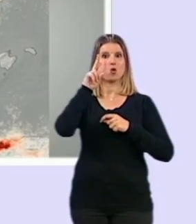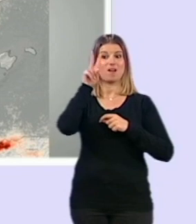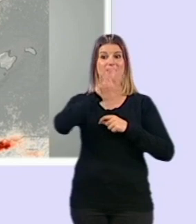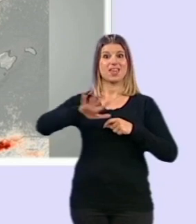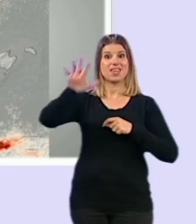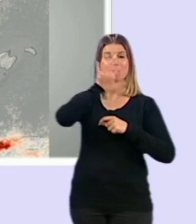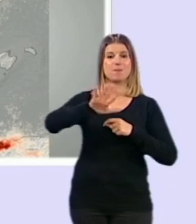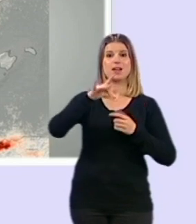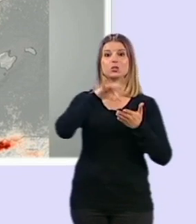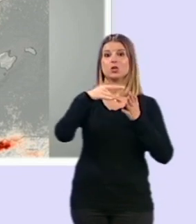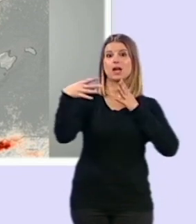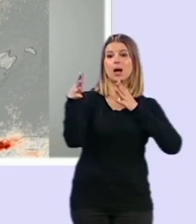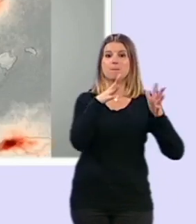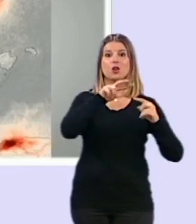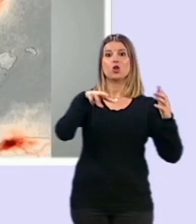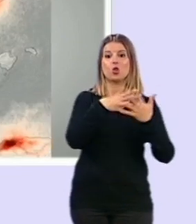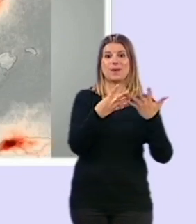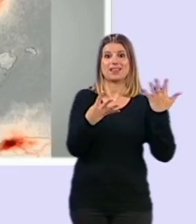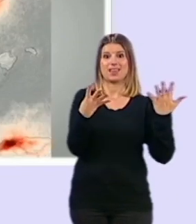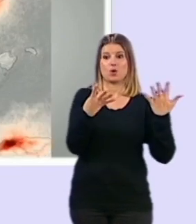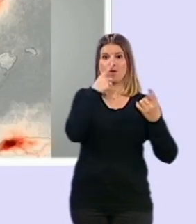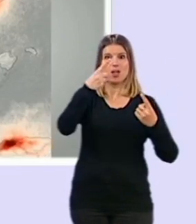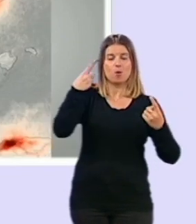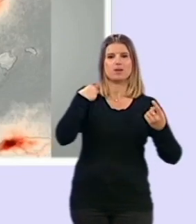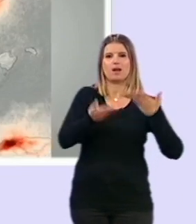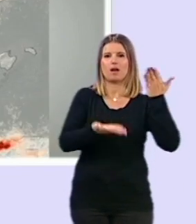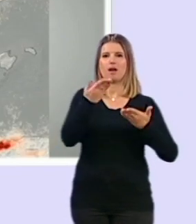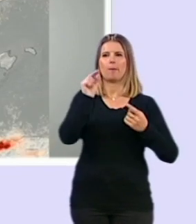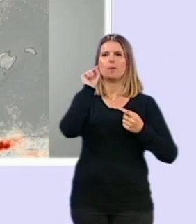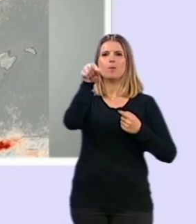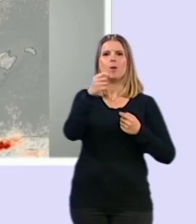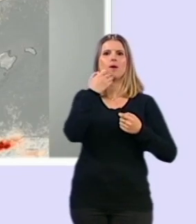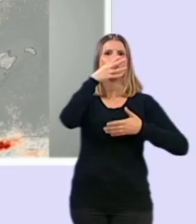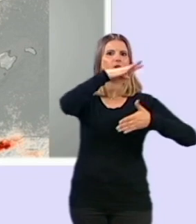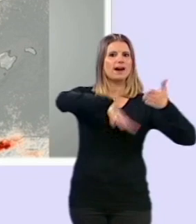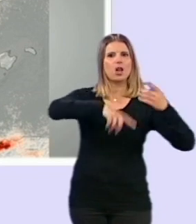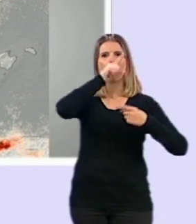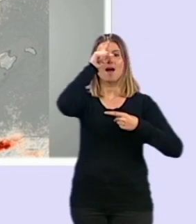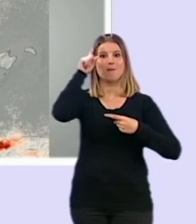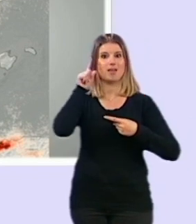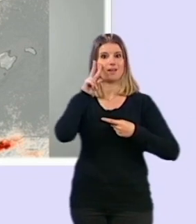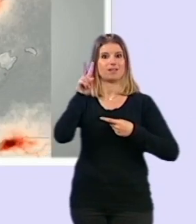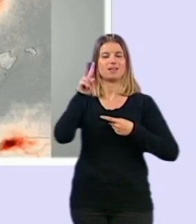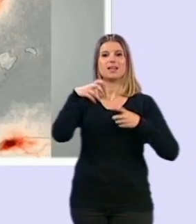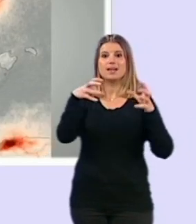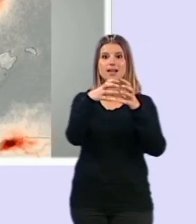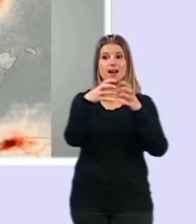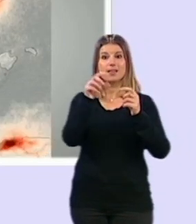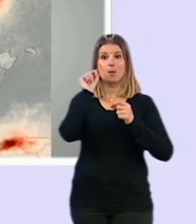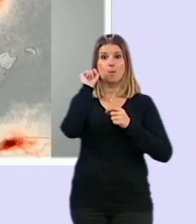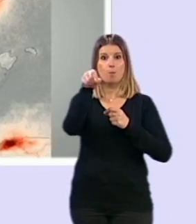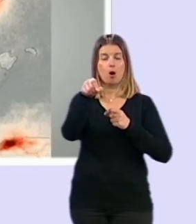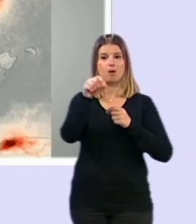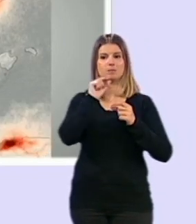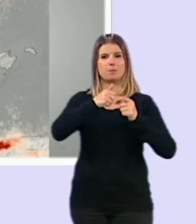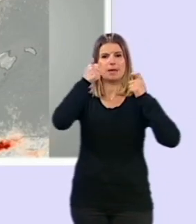que tenemos de marzo del año 2019, cómo se veía puntos como, por ejemplo, Barcelona, Madrid y Granada, esos puntos de